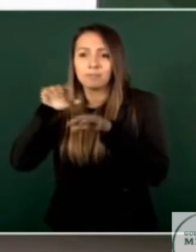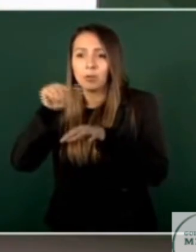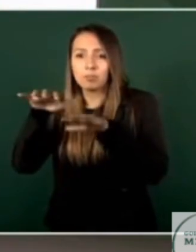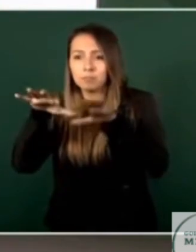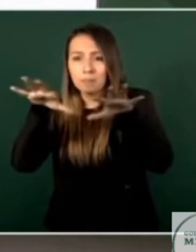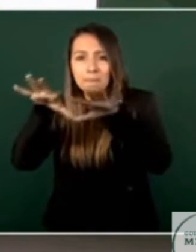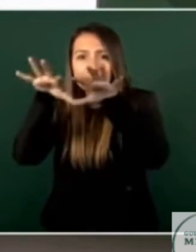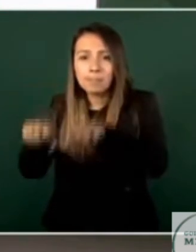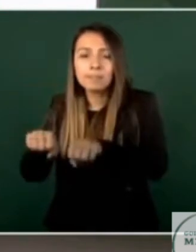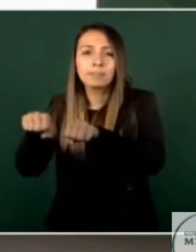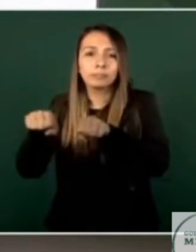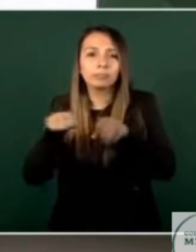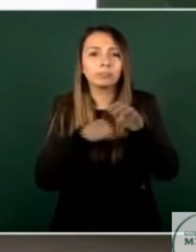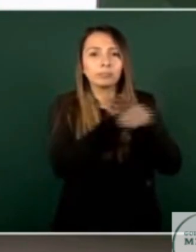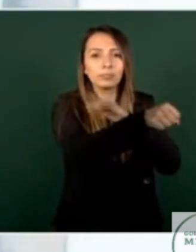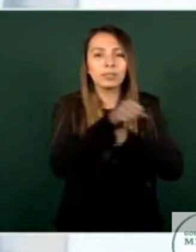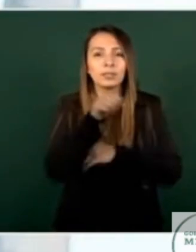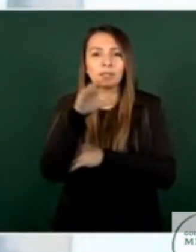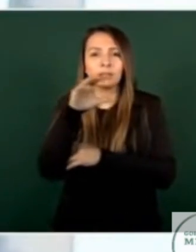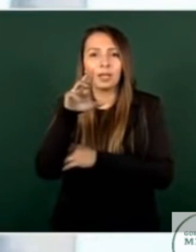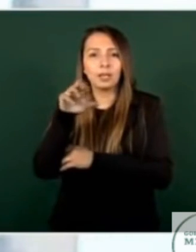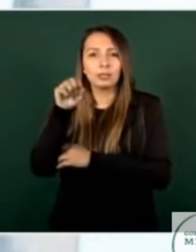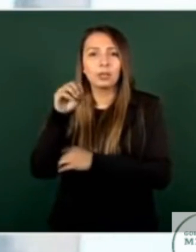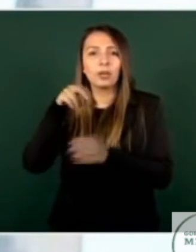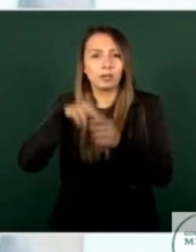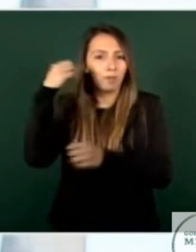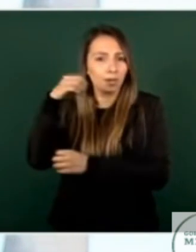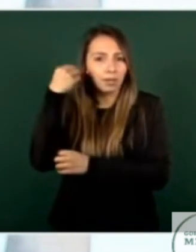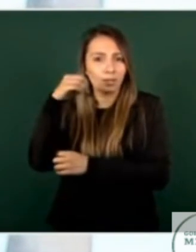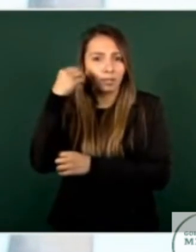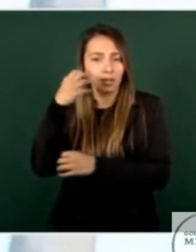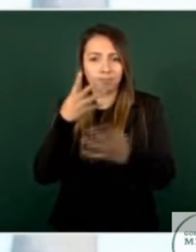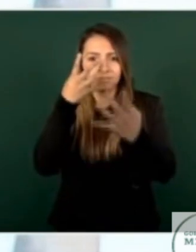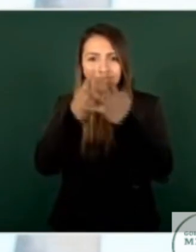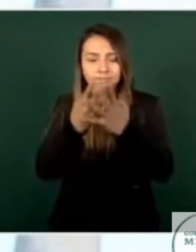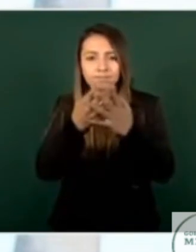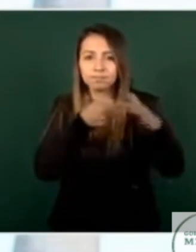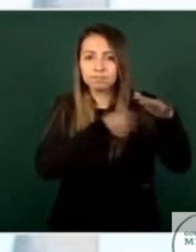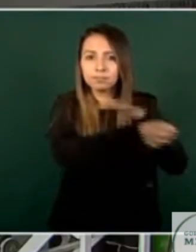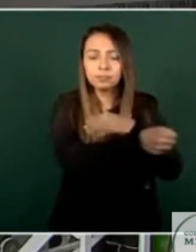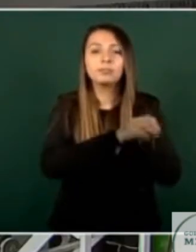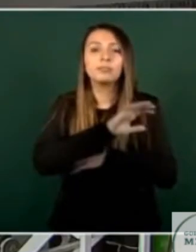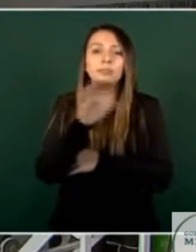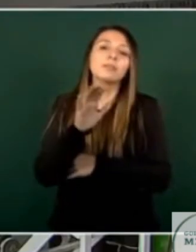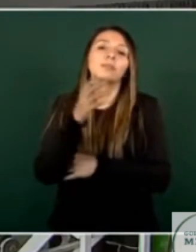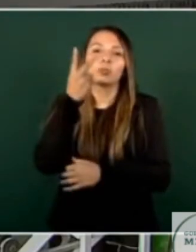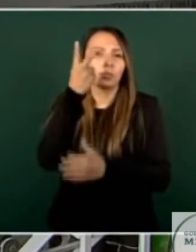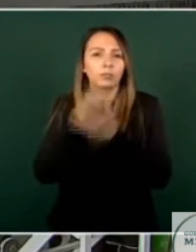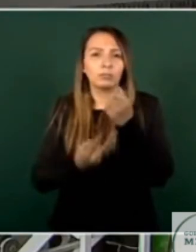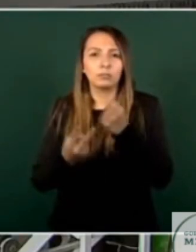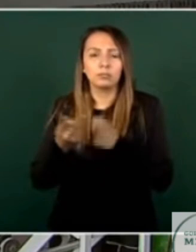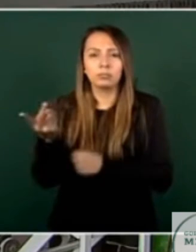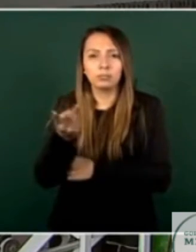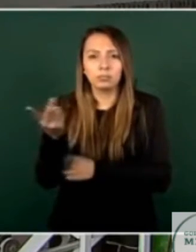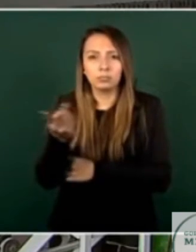Tanibet en Valles Centrales en Oaxaca Siguiente Las dos personas ya están se